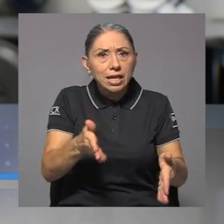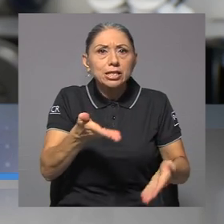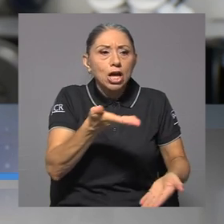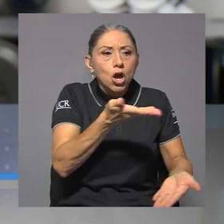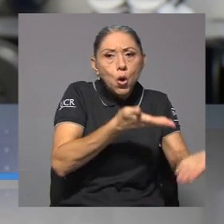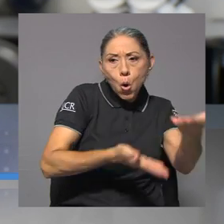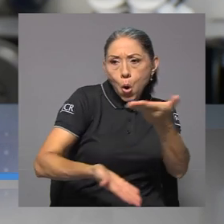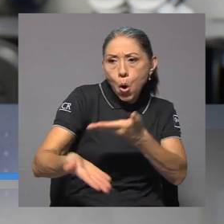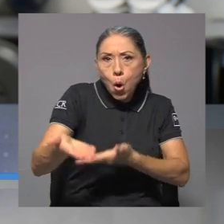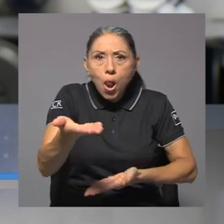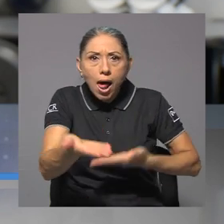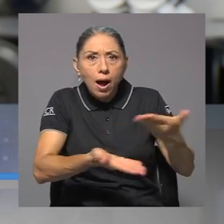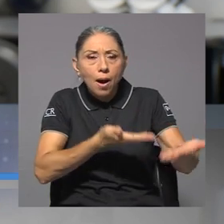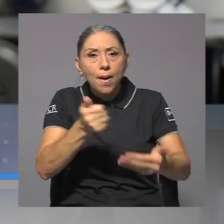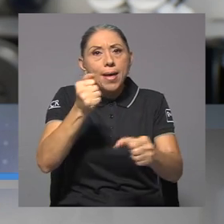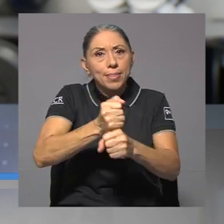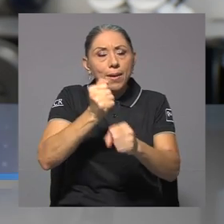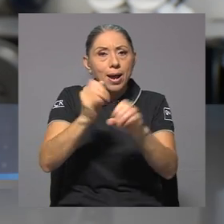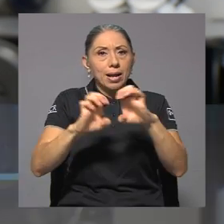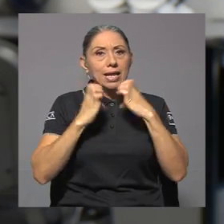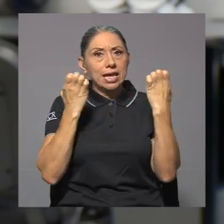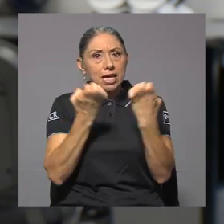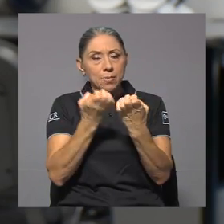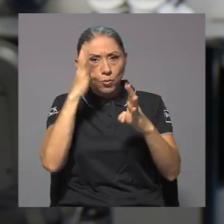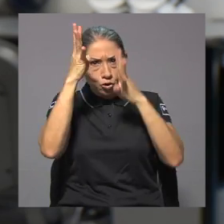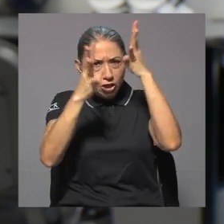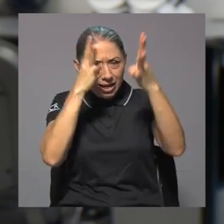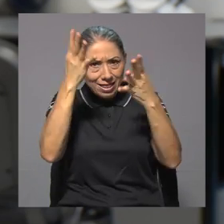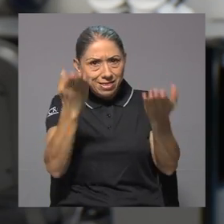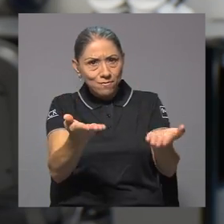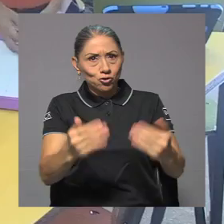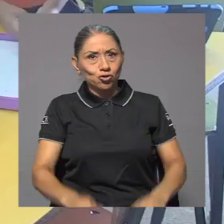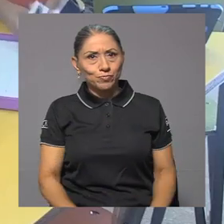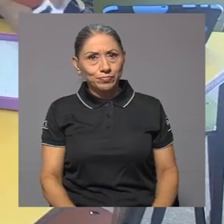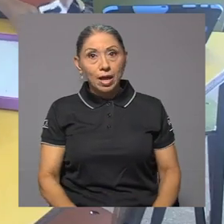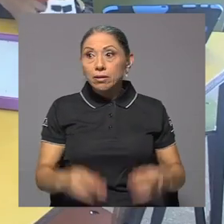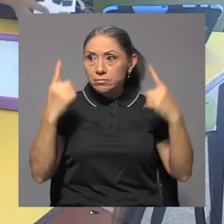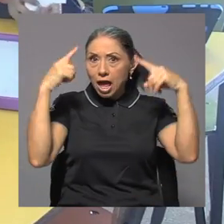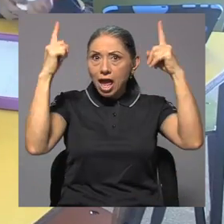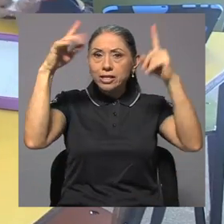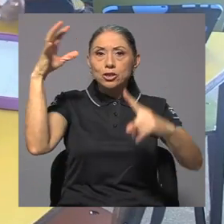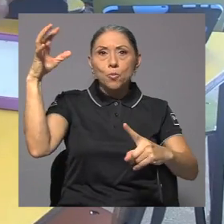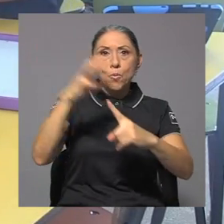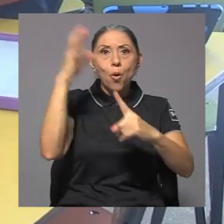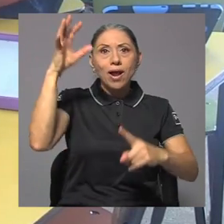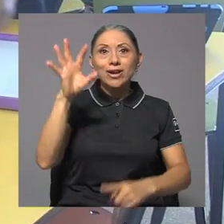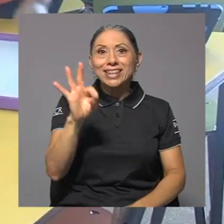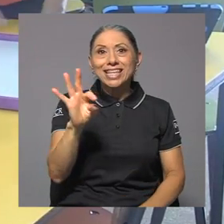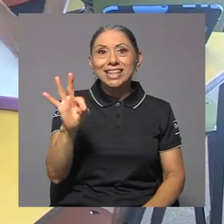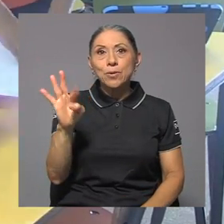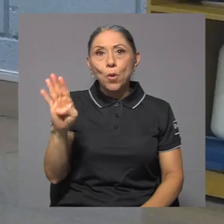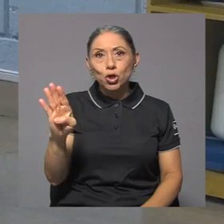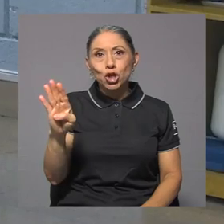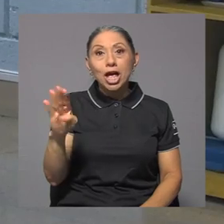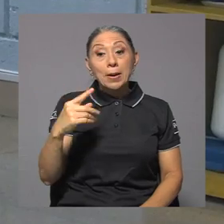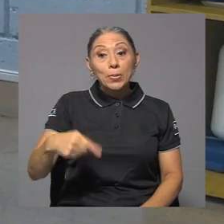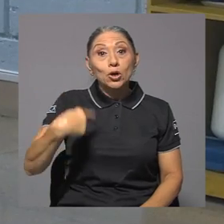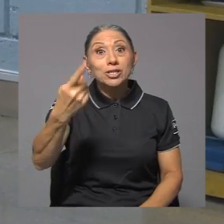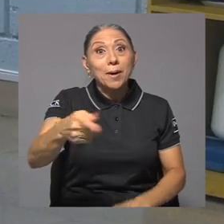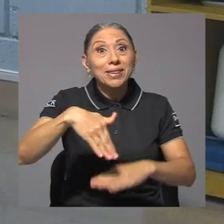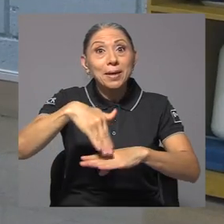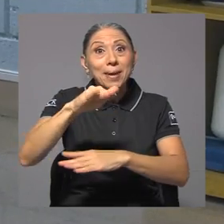colaborar, de trabajar en equipo, ser creativos. Tal ha sido el éxito y la popularidad de TitiBot, que